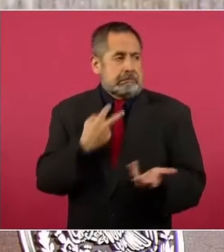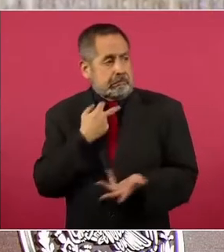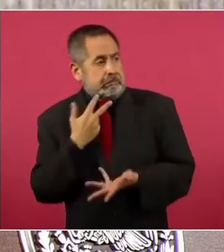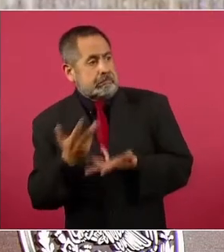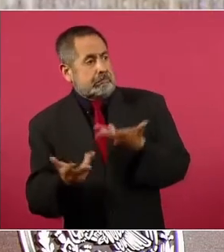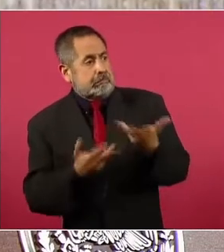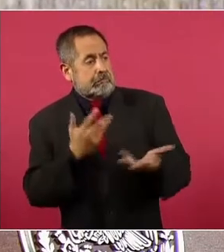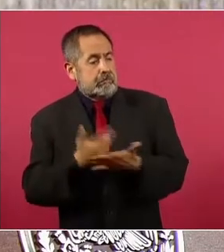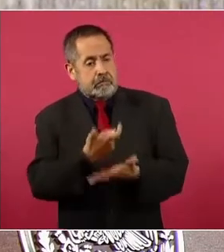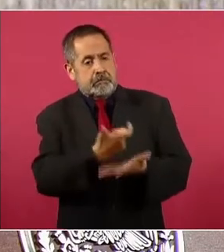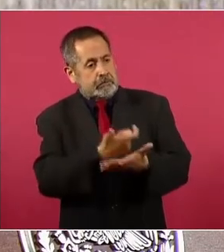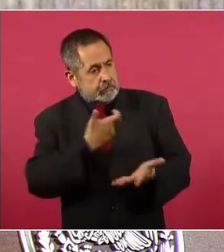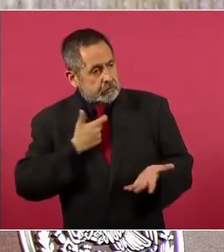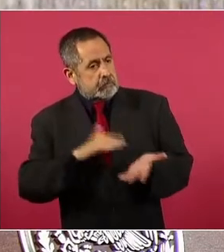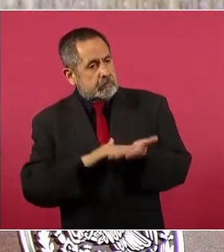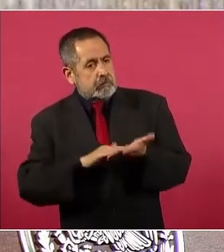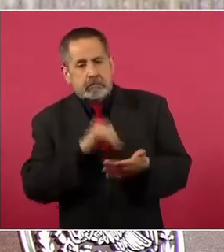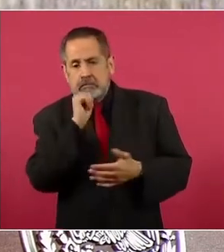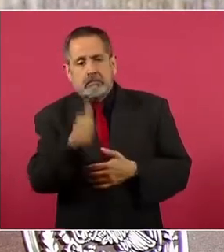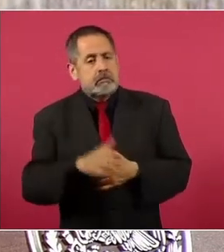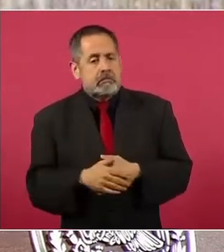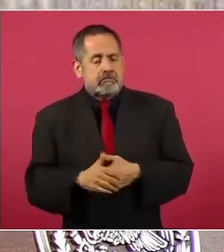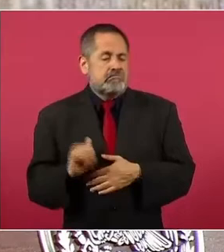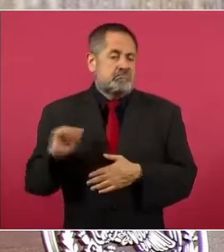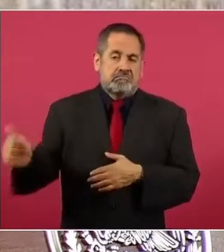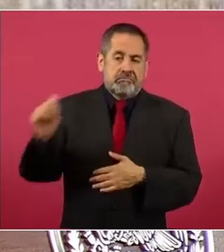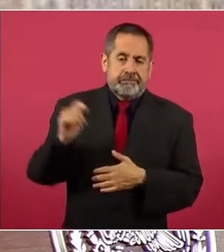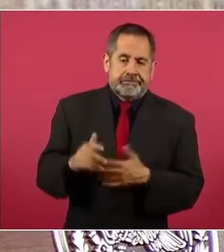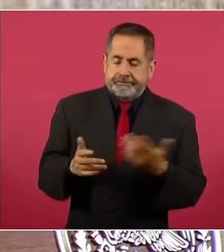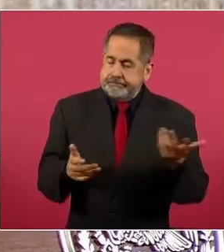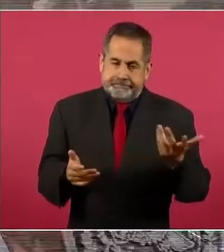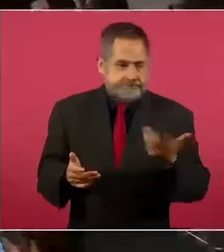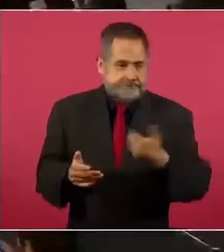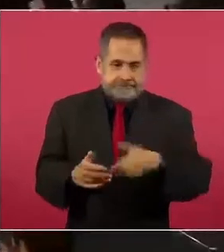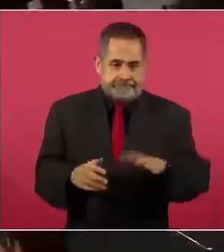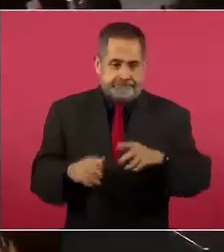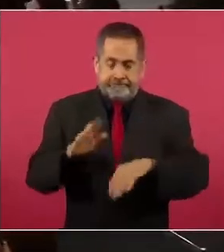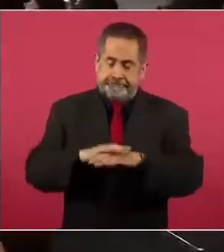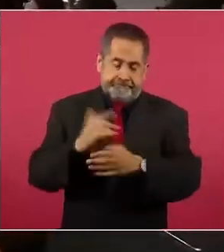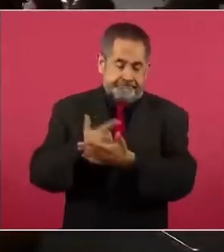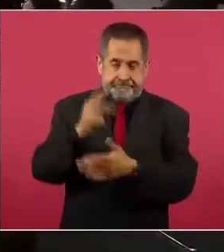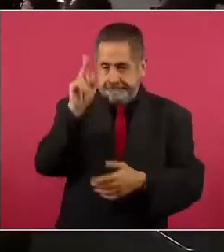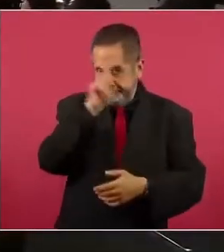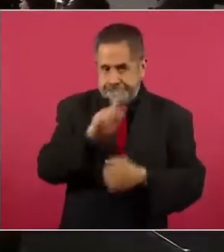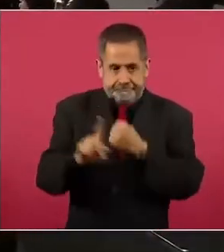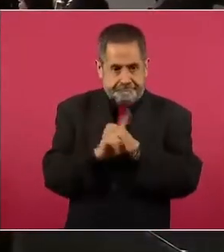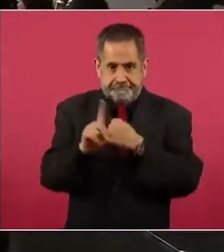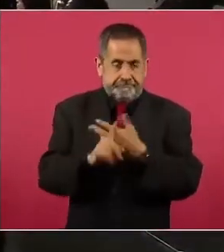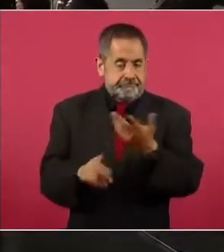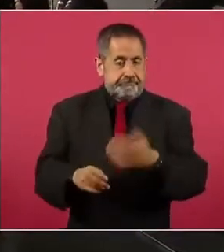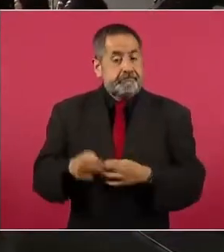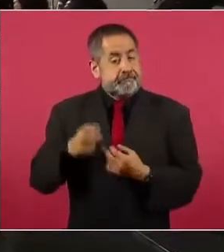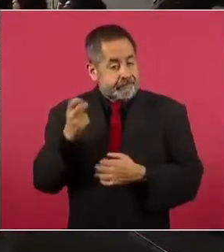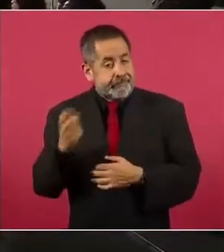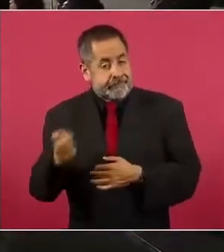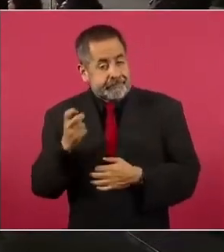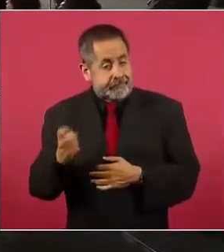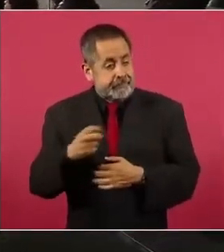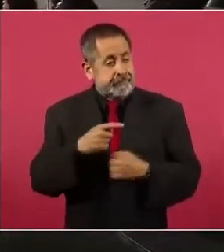Pero es gravísimo el que este asunto